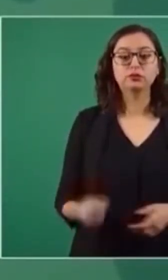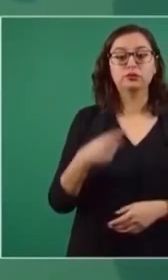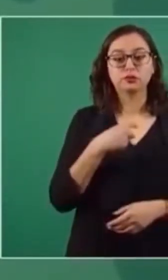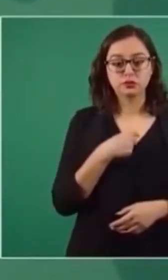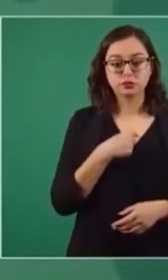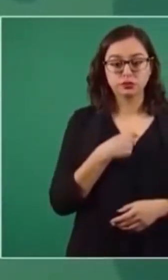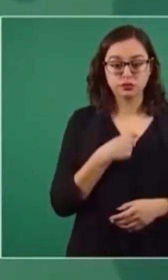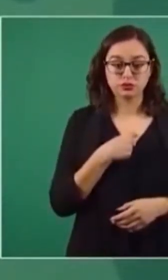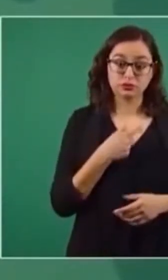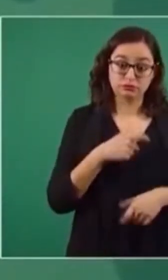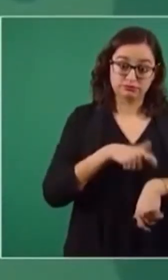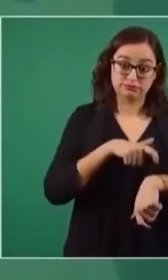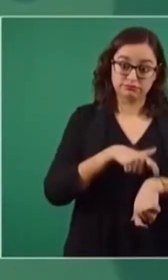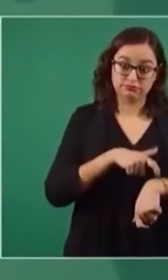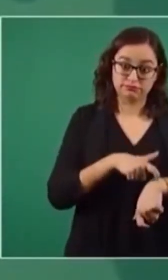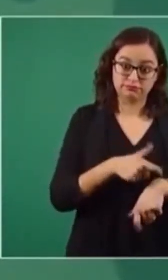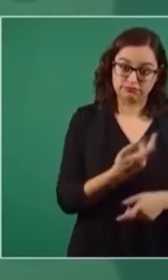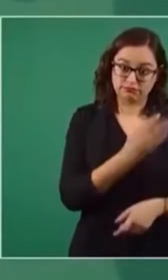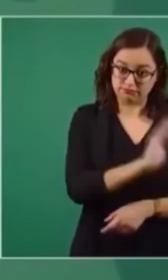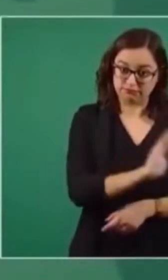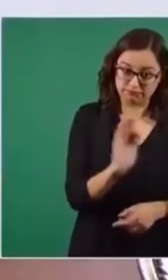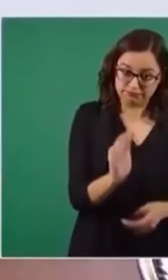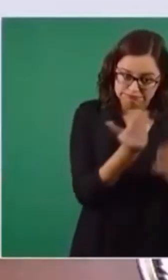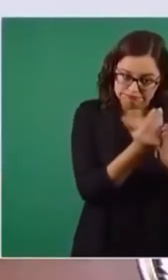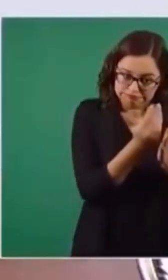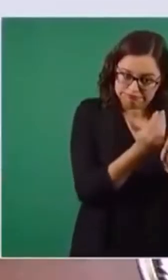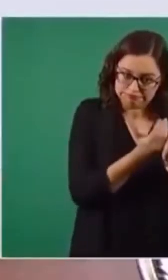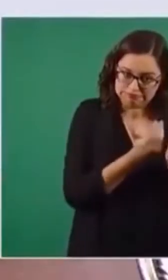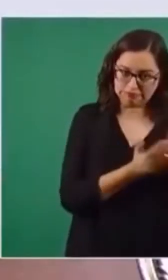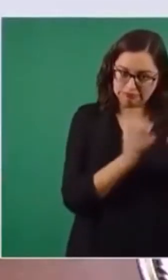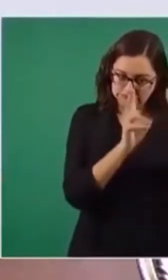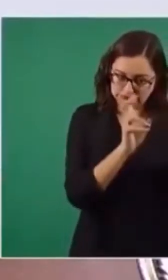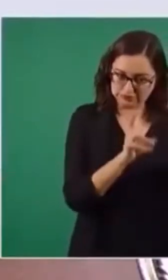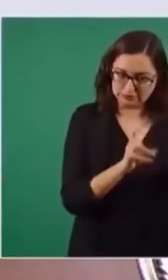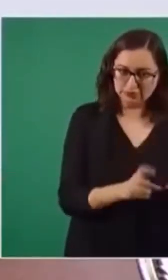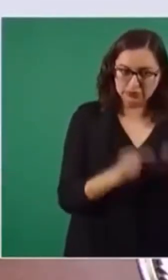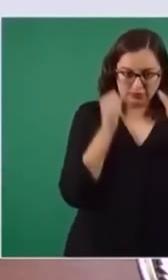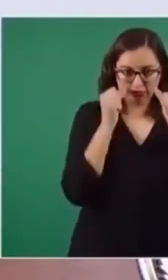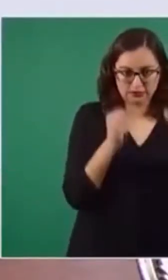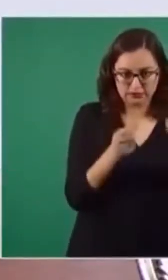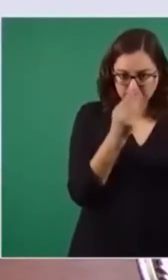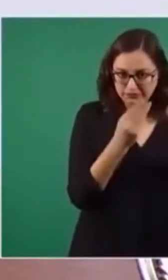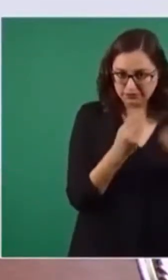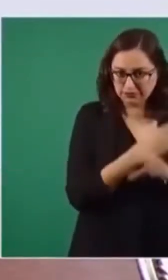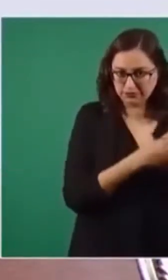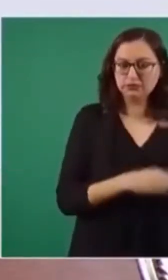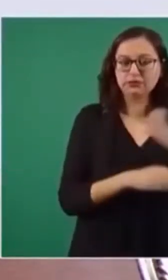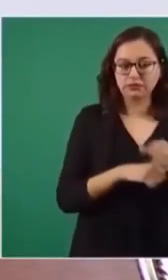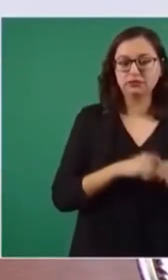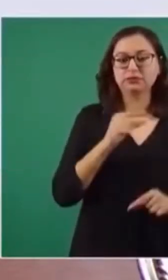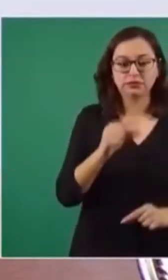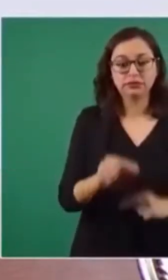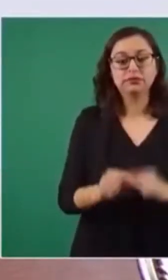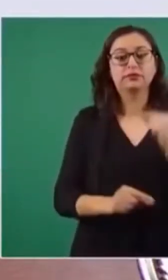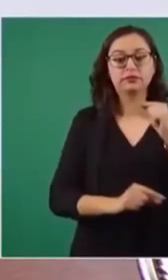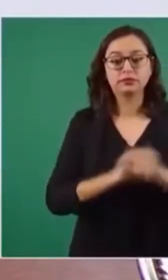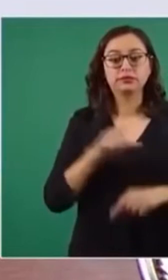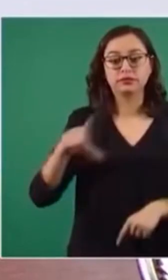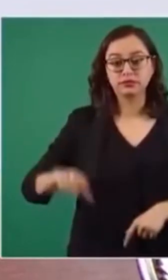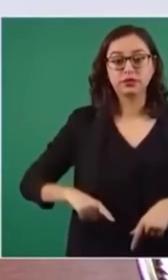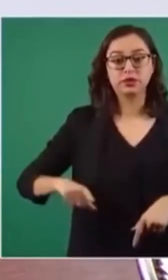otras cosas también, pero ahí vamos avanzando. Voy a ir poco a poco,